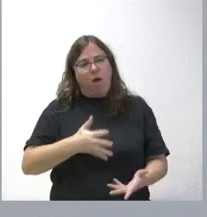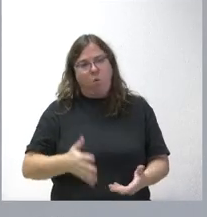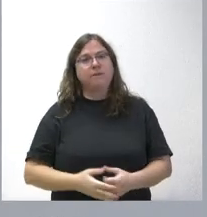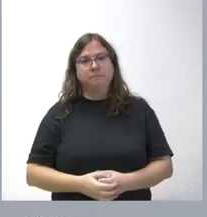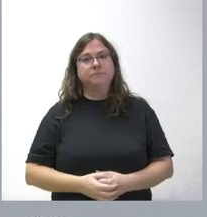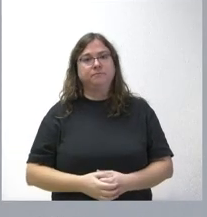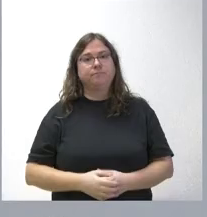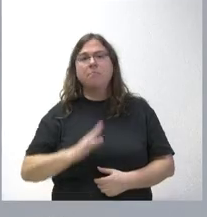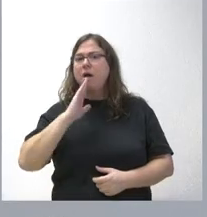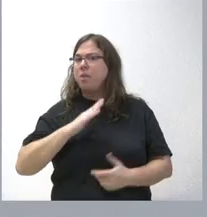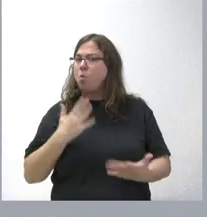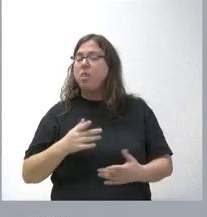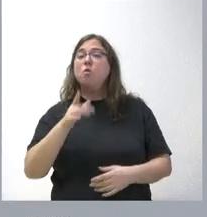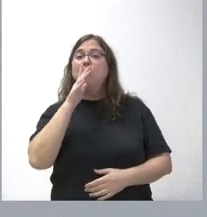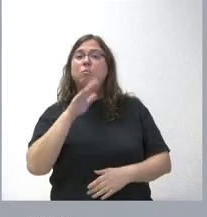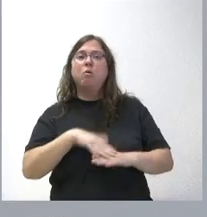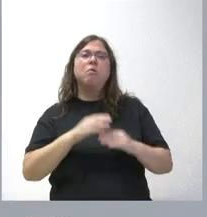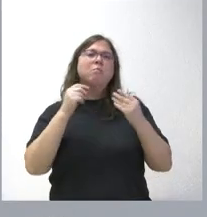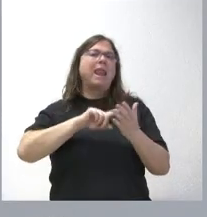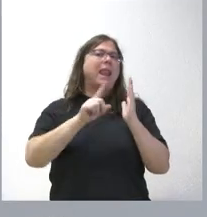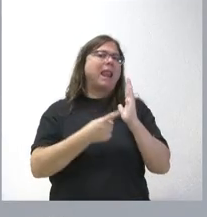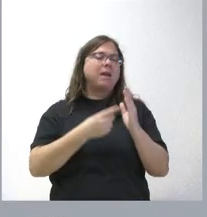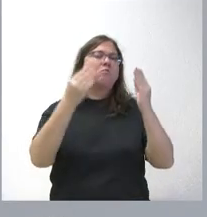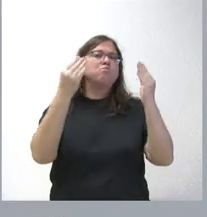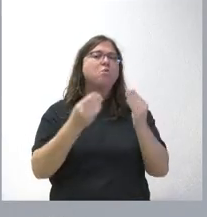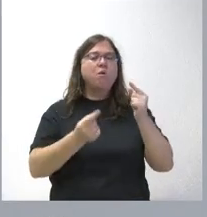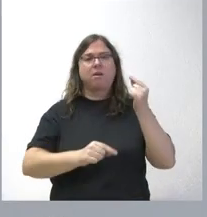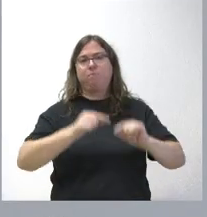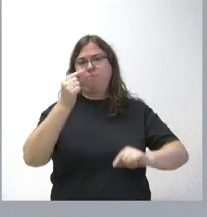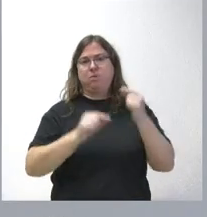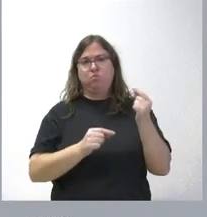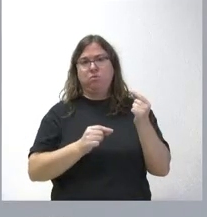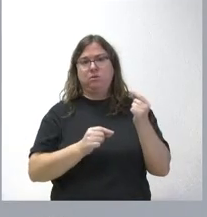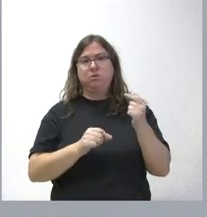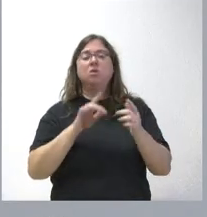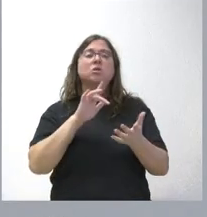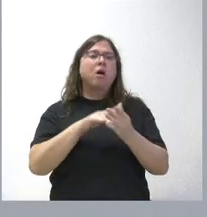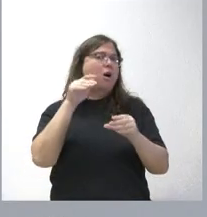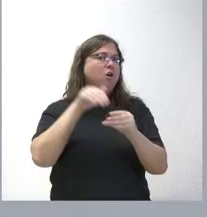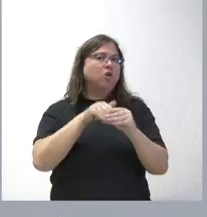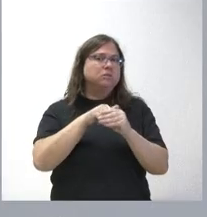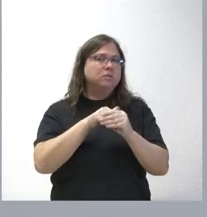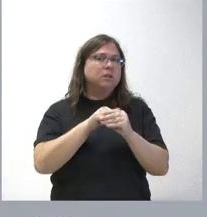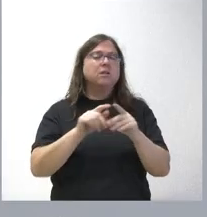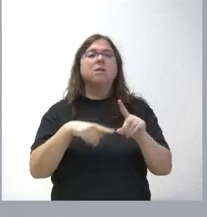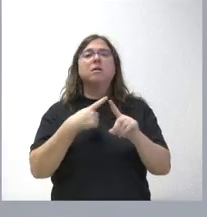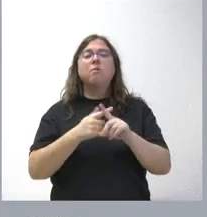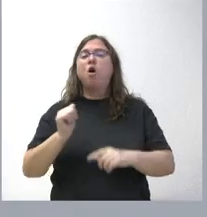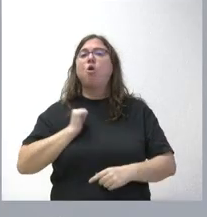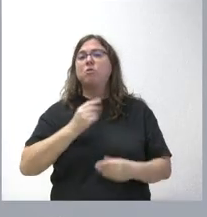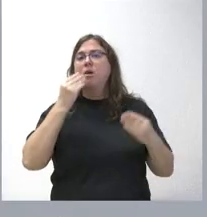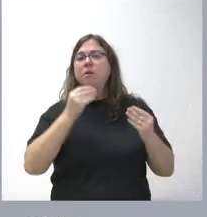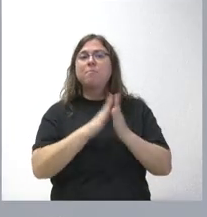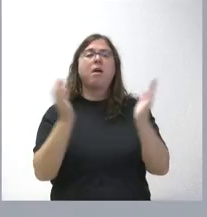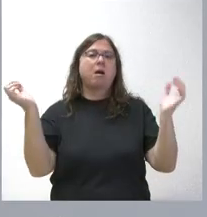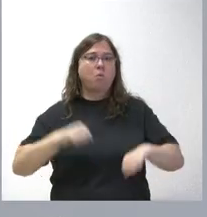Es un momento muy oportuno porque tenemos una muy buena ley de presupuestos encima de la mesa, un muy buen contenido y sería una muy buena ocasión para ponernos de